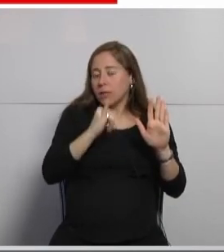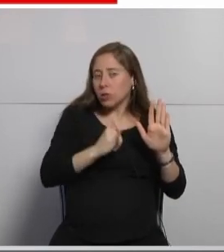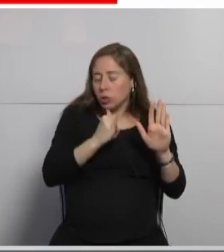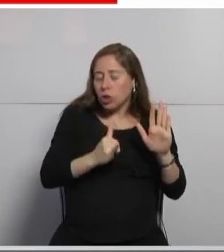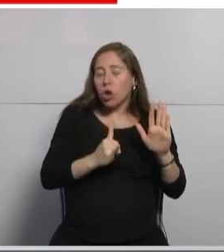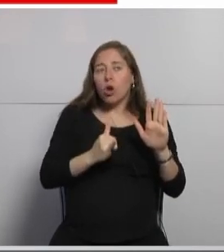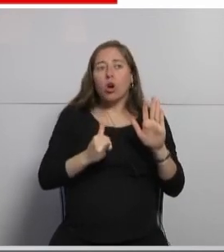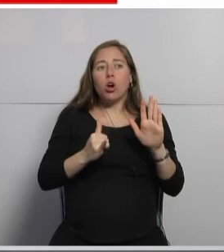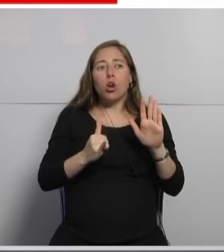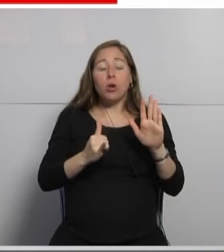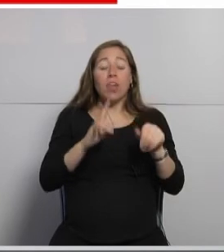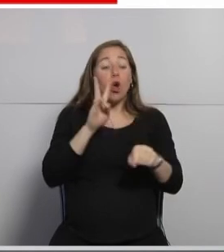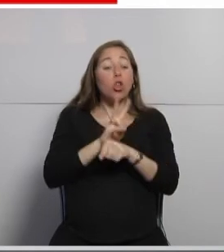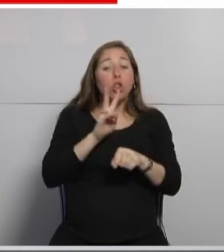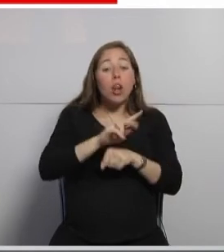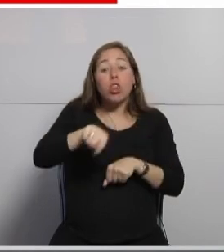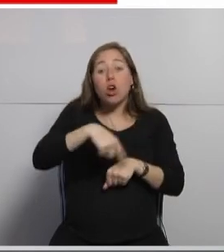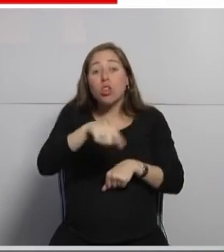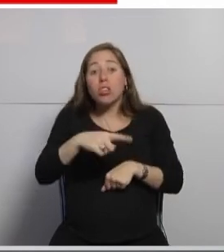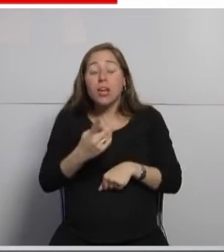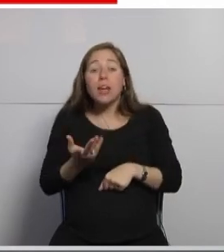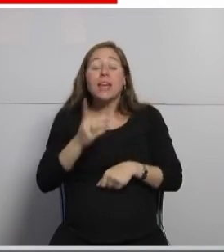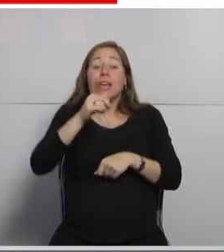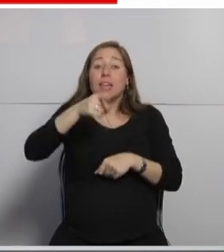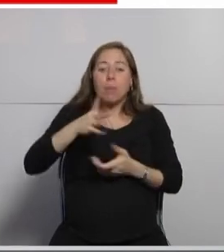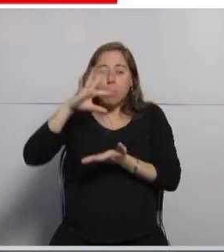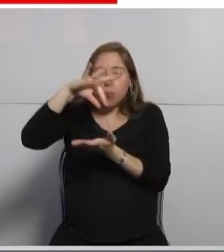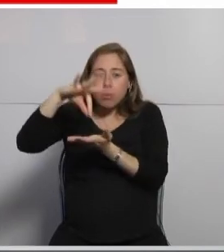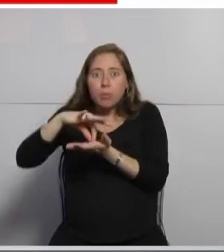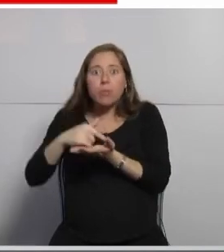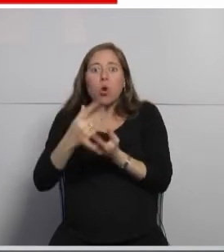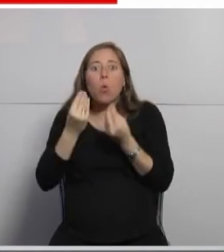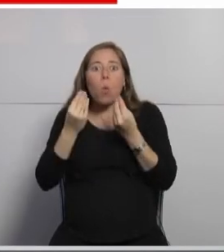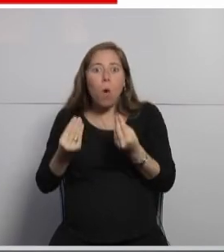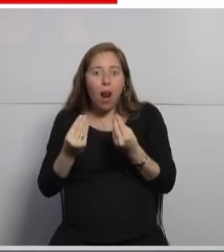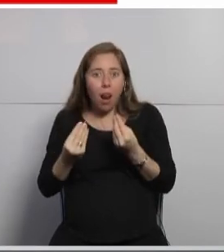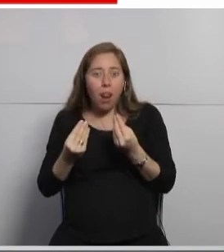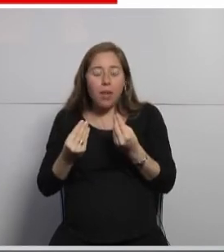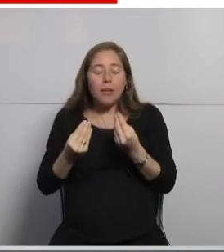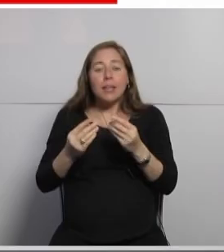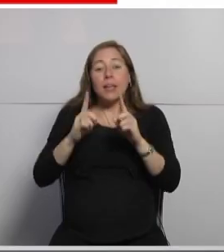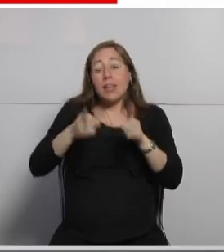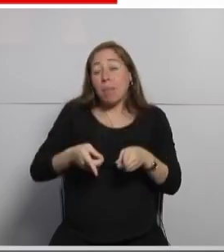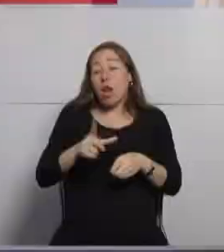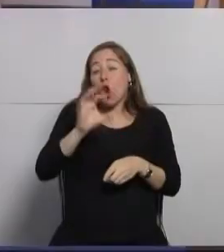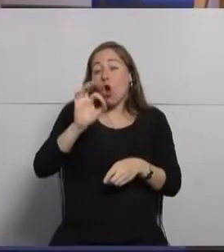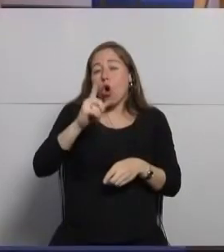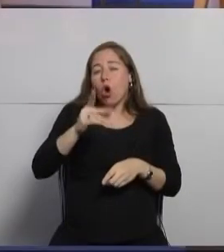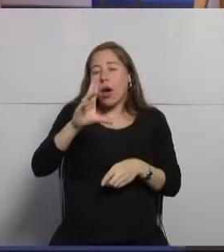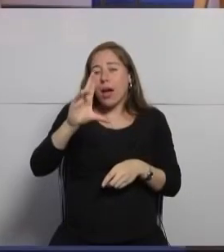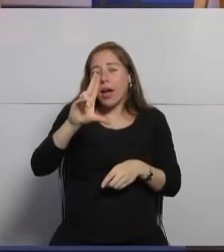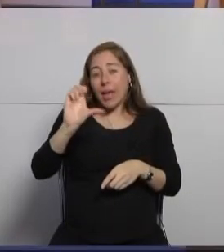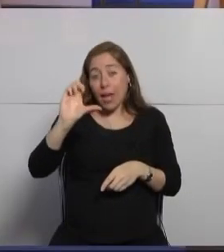dicho el tema de monitoreo y el logueo o sea podemos llegar a tener un servicio de login para